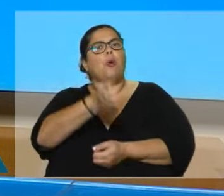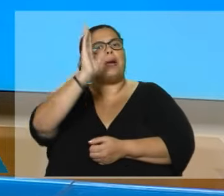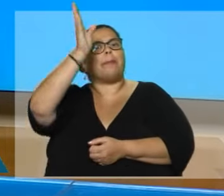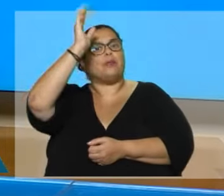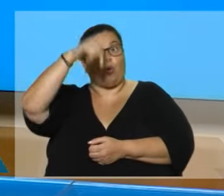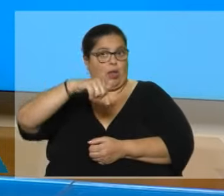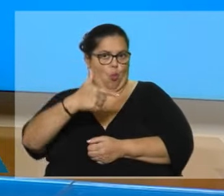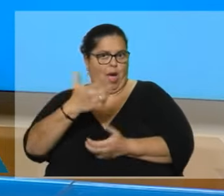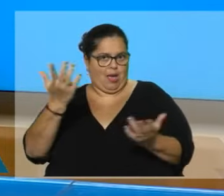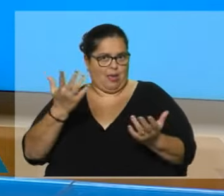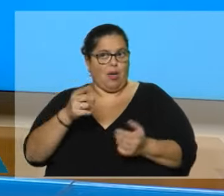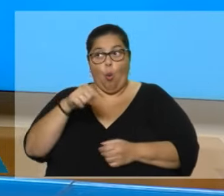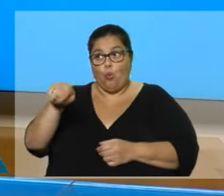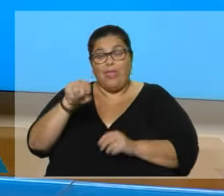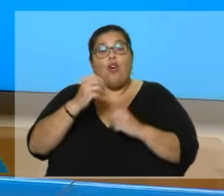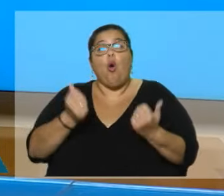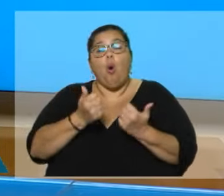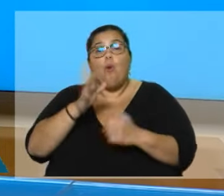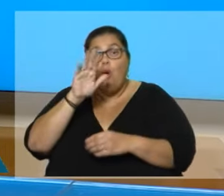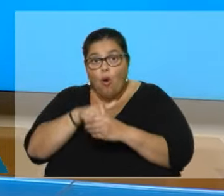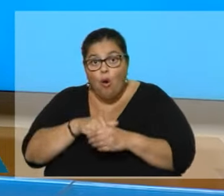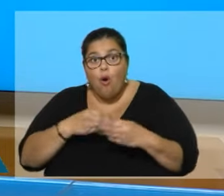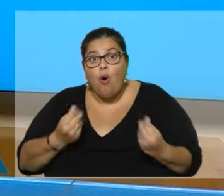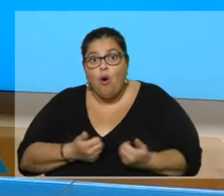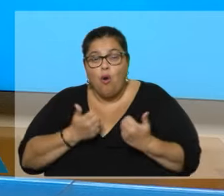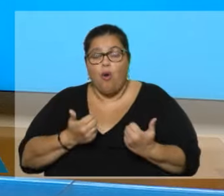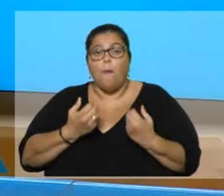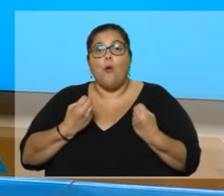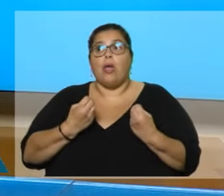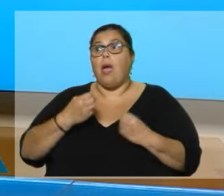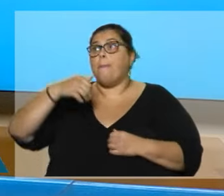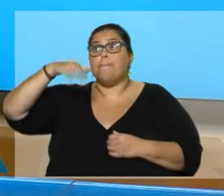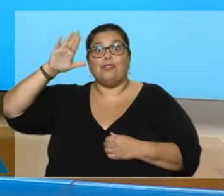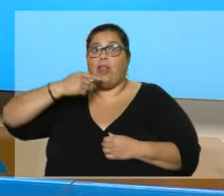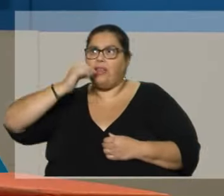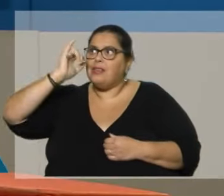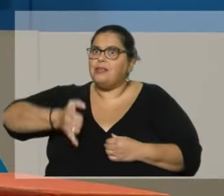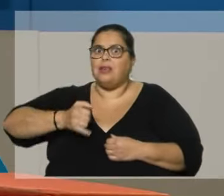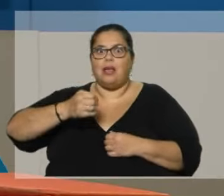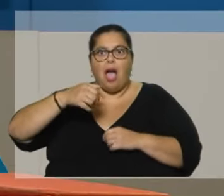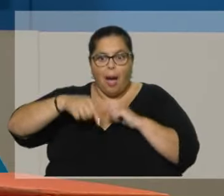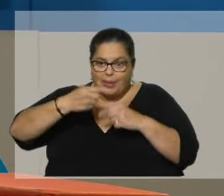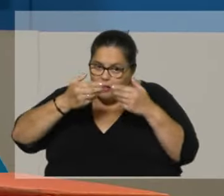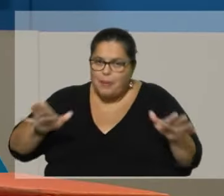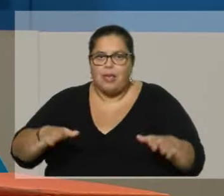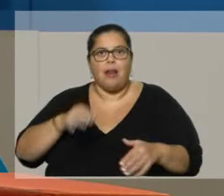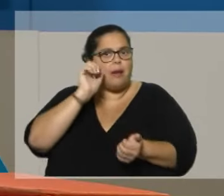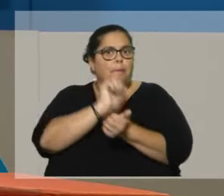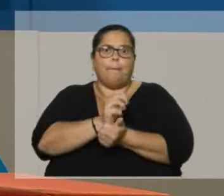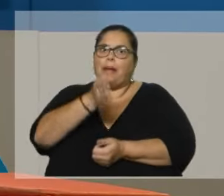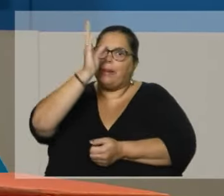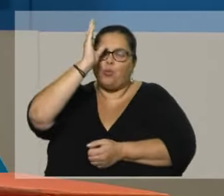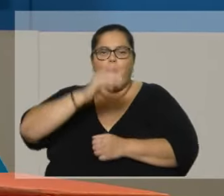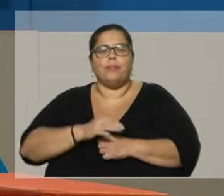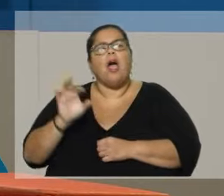existe. Ustedes lo podrían poner a votación también, y si hay una mayoría, tenemos que tener cadena perpetua a partir de mañana. Cosas así. Correcto, sí. O va haber un